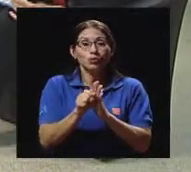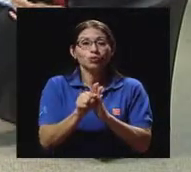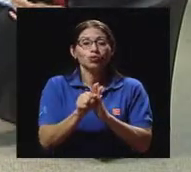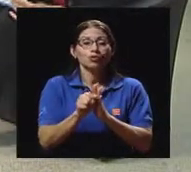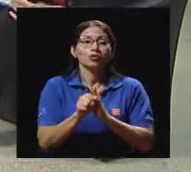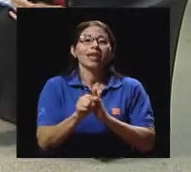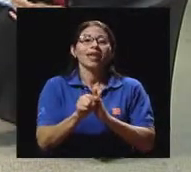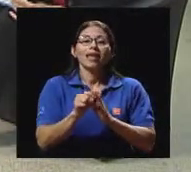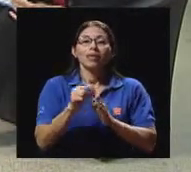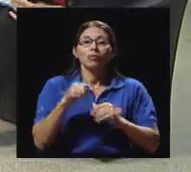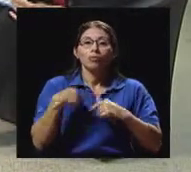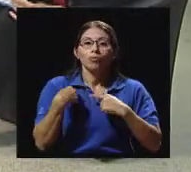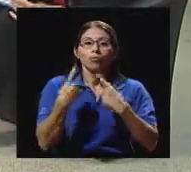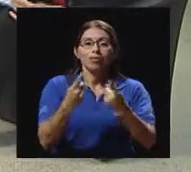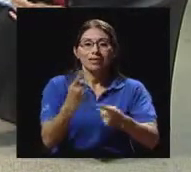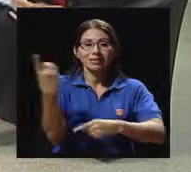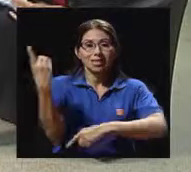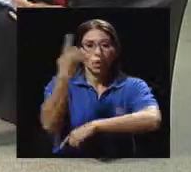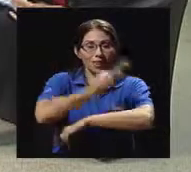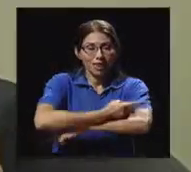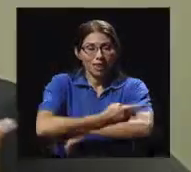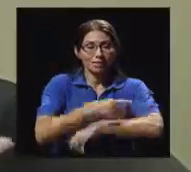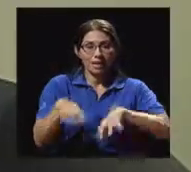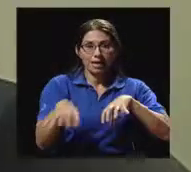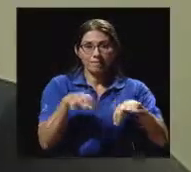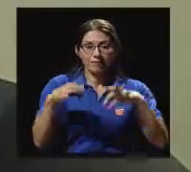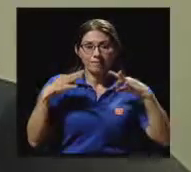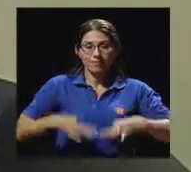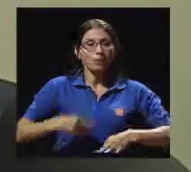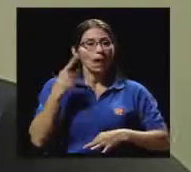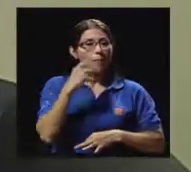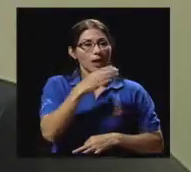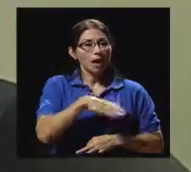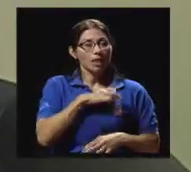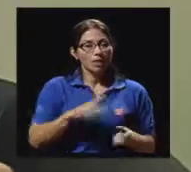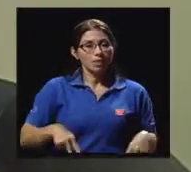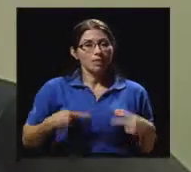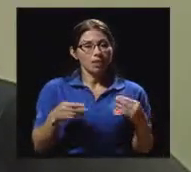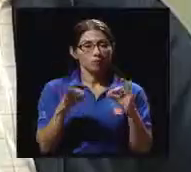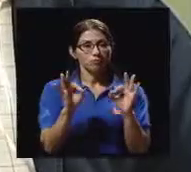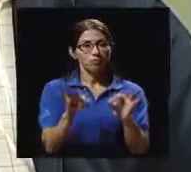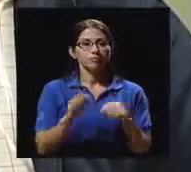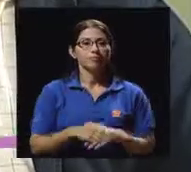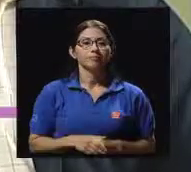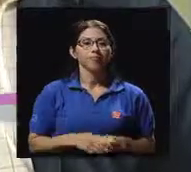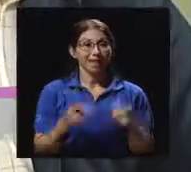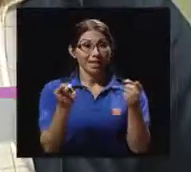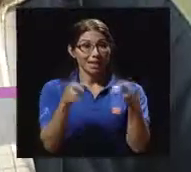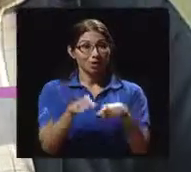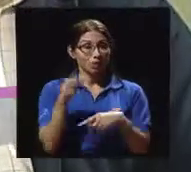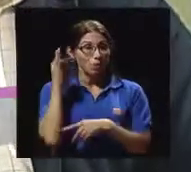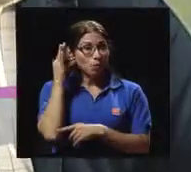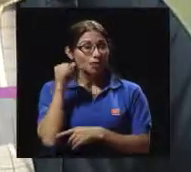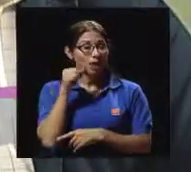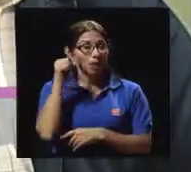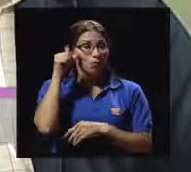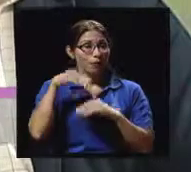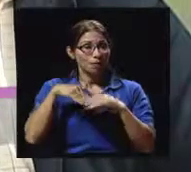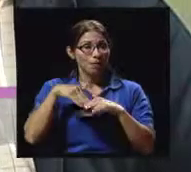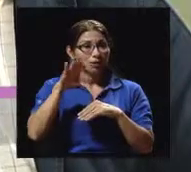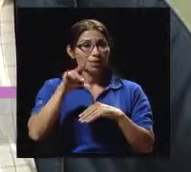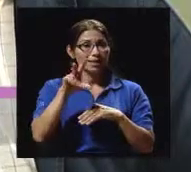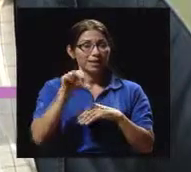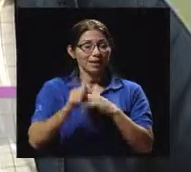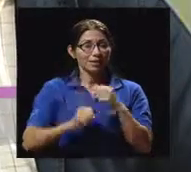buena salud, ¿verdad? O tener calidad de vida, digámoslo así. En el caso de las mujeres adultas, estas mayores de 30